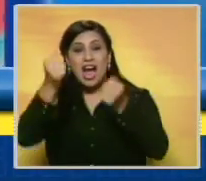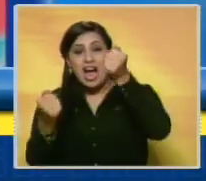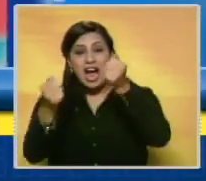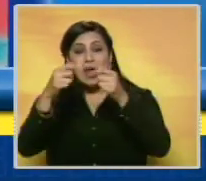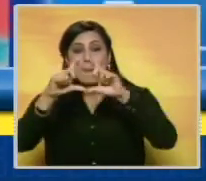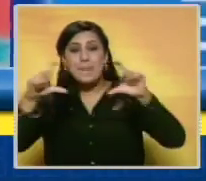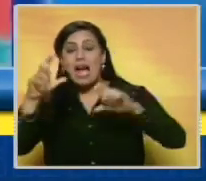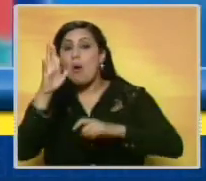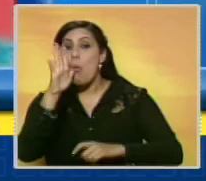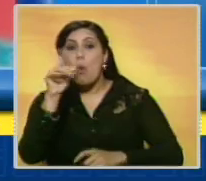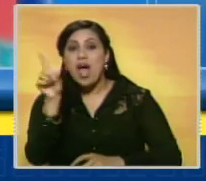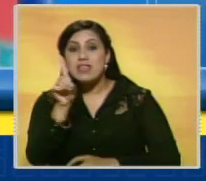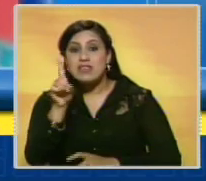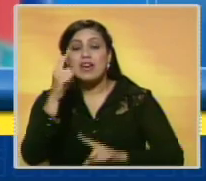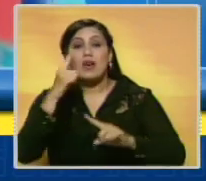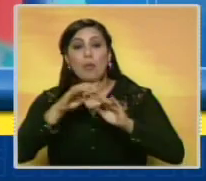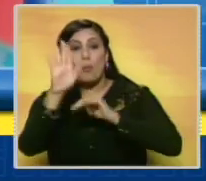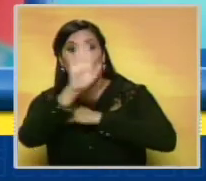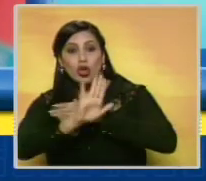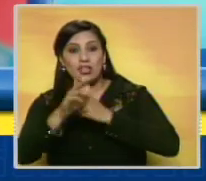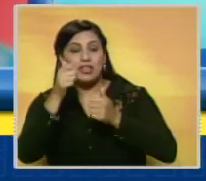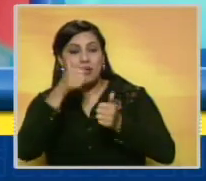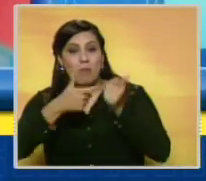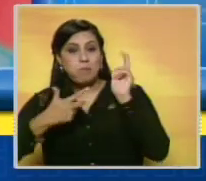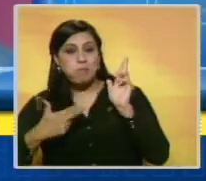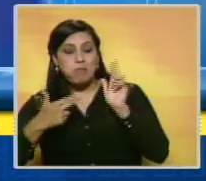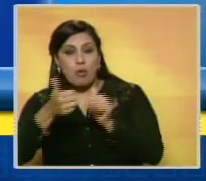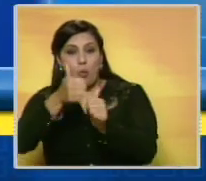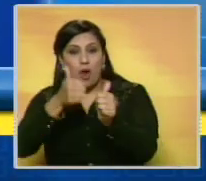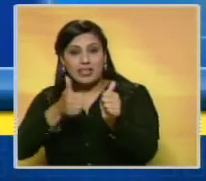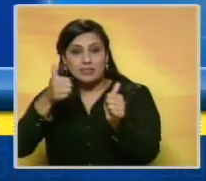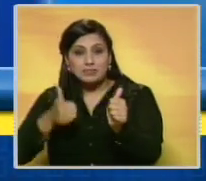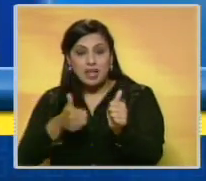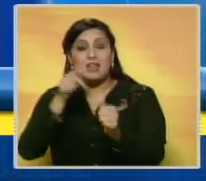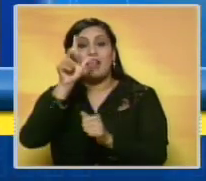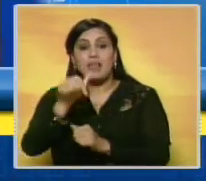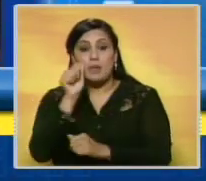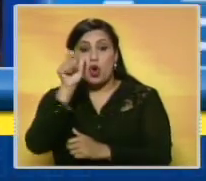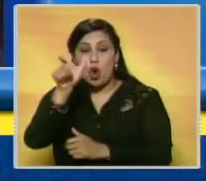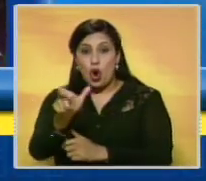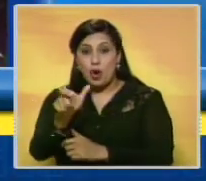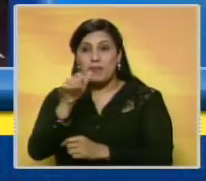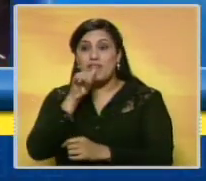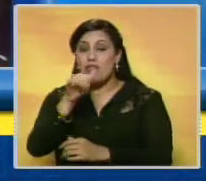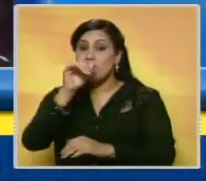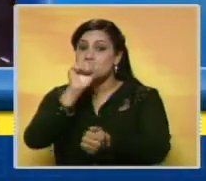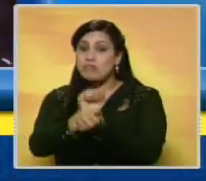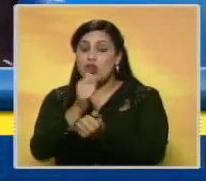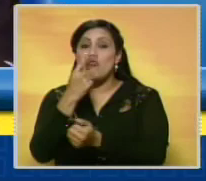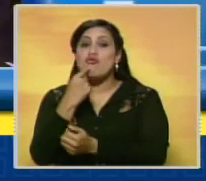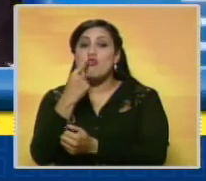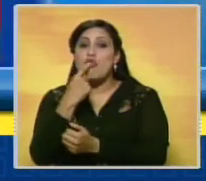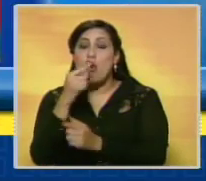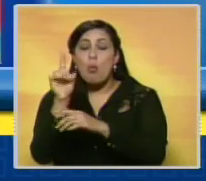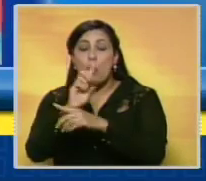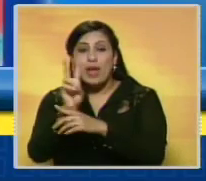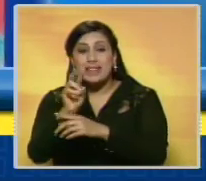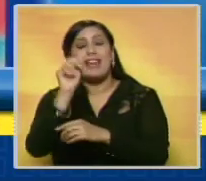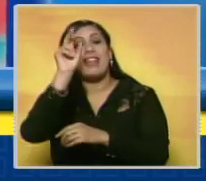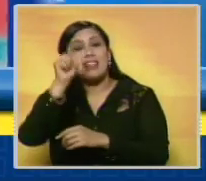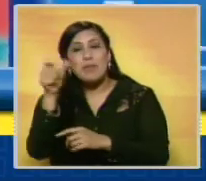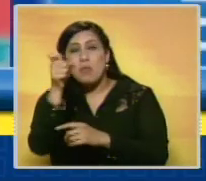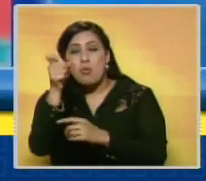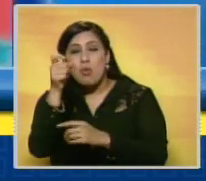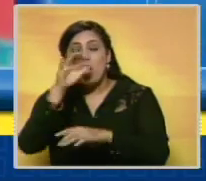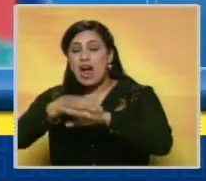vehículo sin placas y protegido por hombres portando armas largas. Bolívar presenta notificación roja de Interpol y está siendo